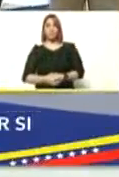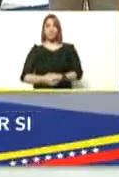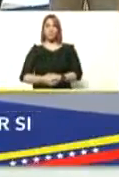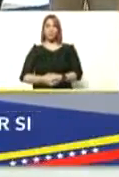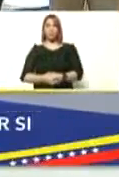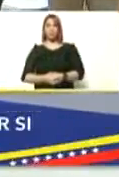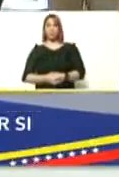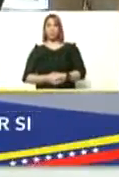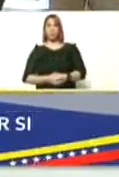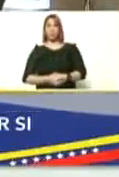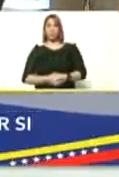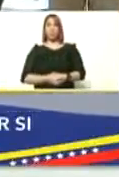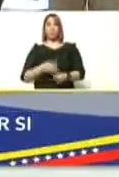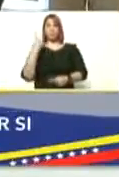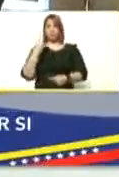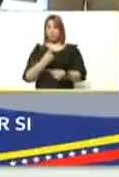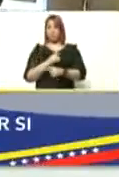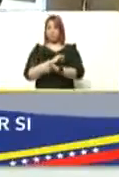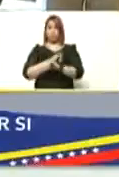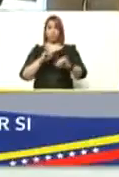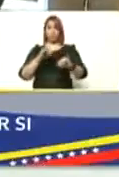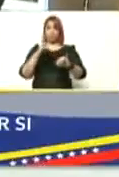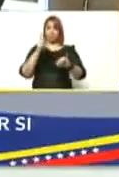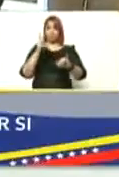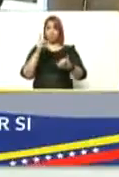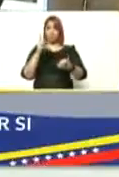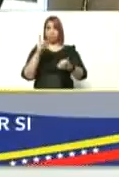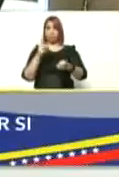hay que ponerse ya a la segunda